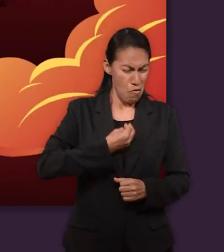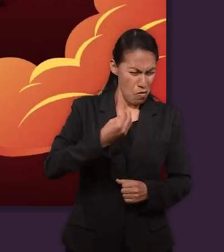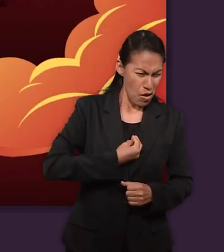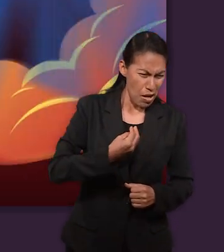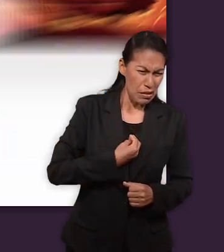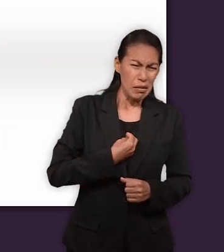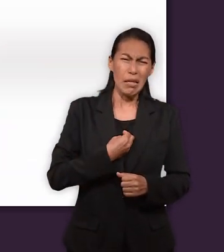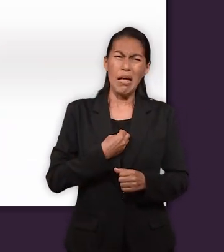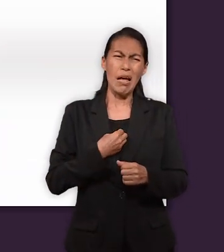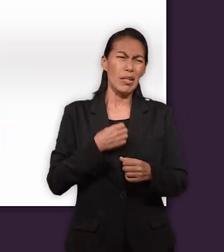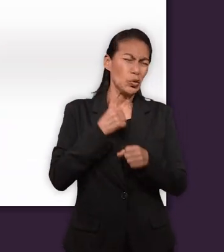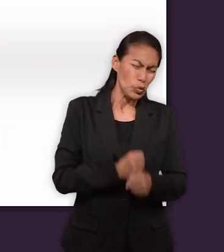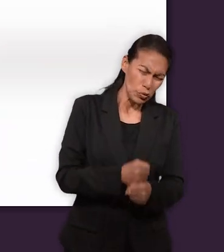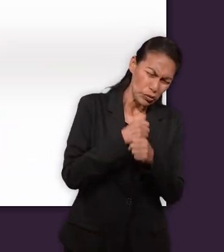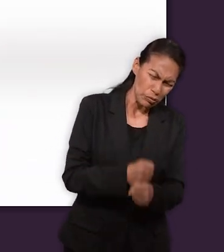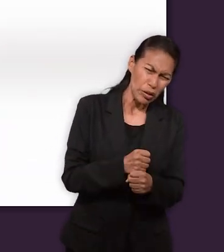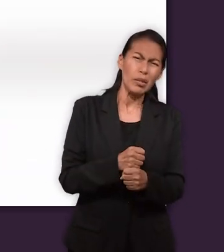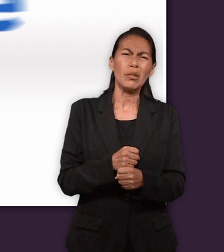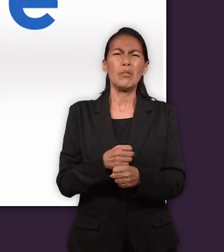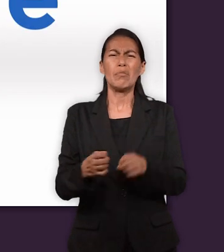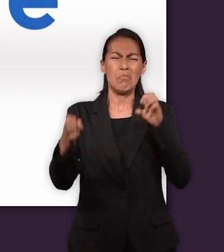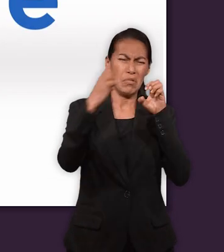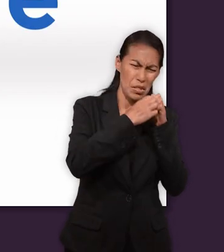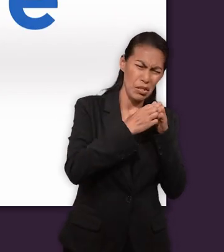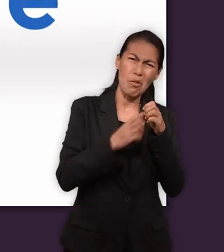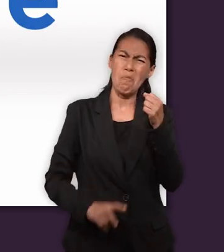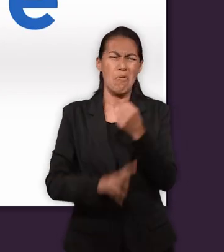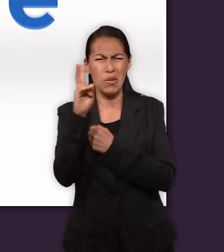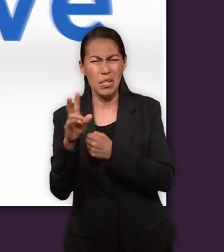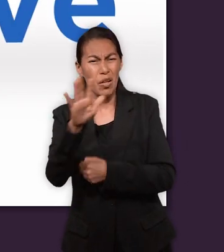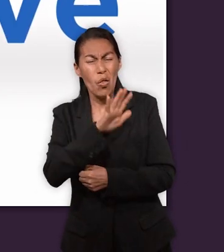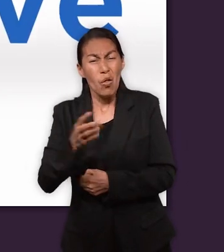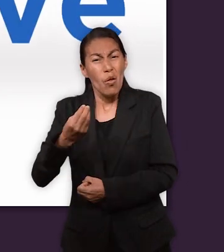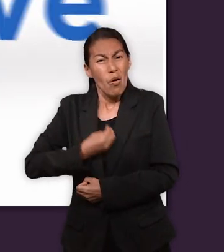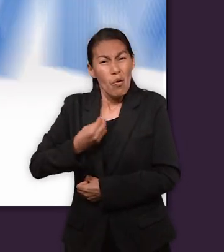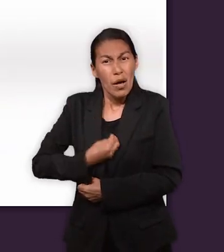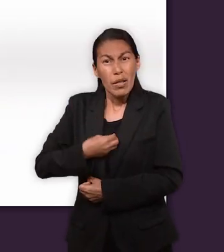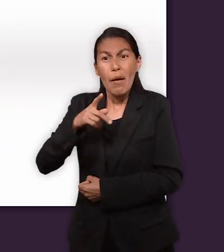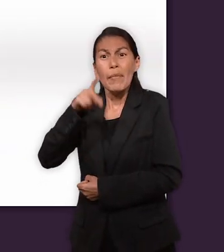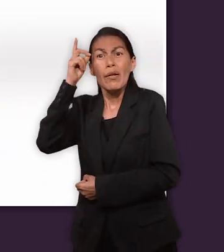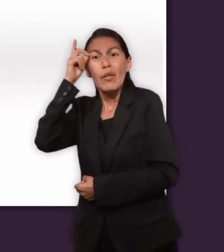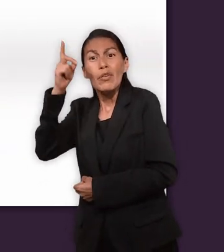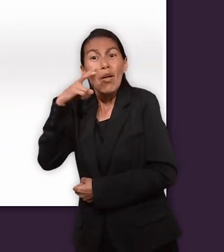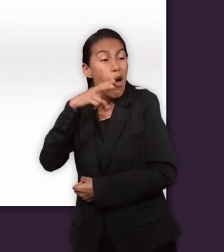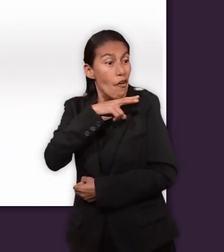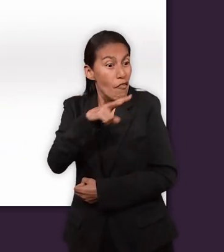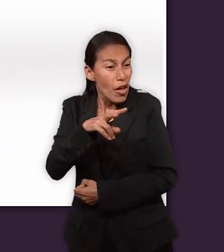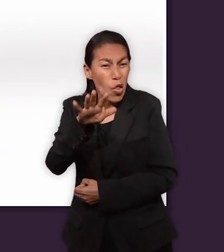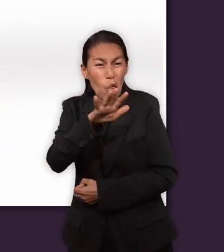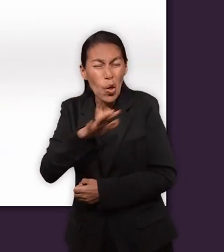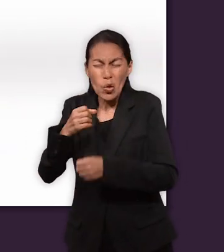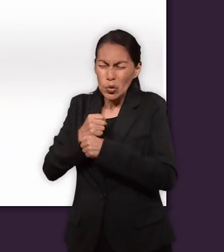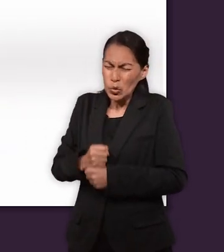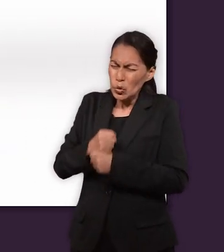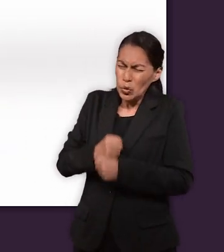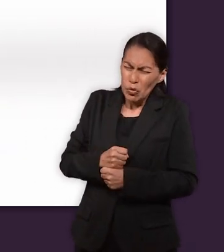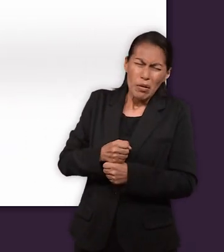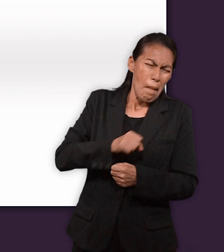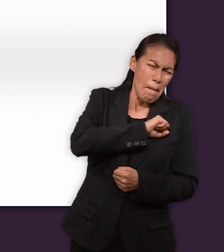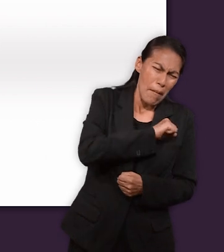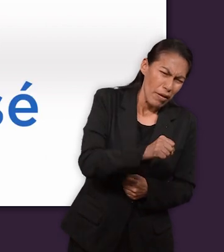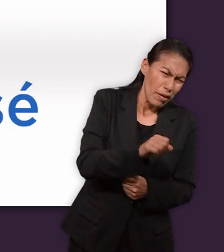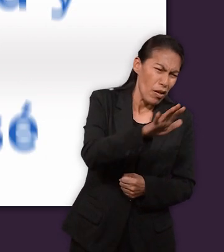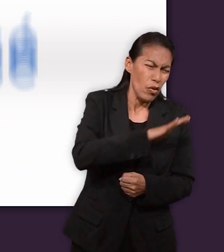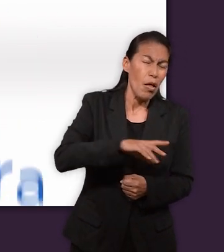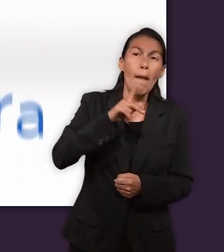excelencia. Sobrevive al crimen, el engaño y la violencia. Dios frustra los actos de maldad y las trampas